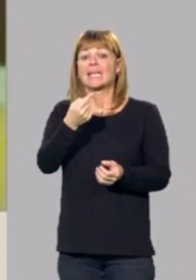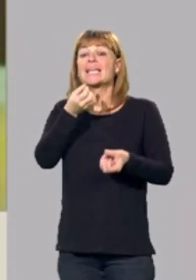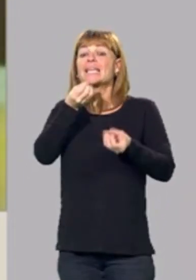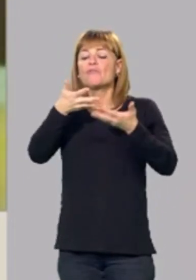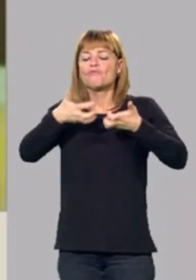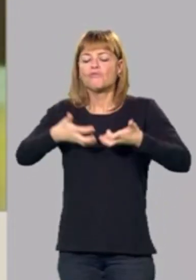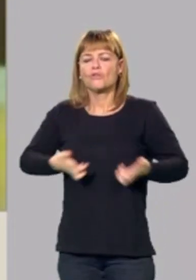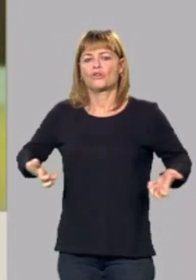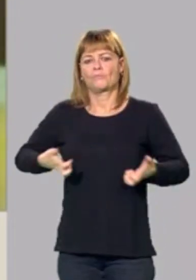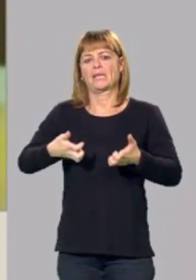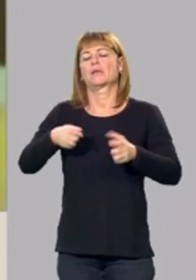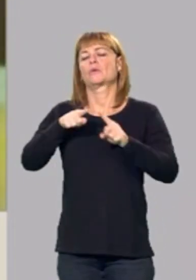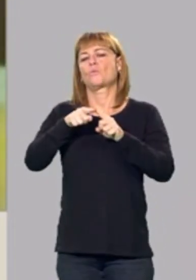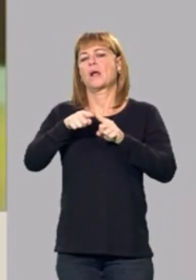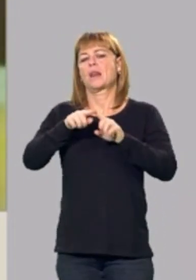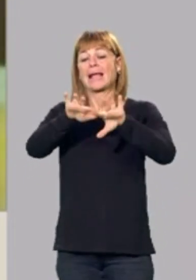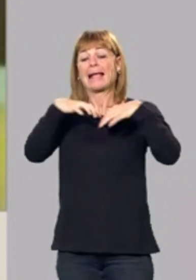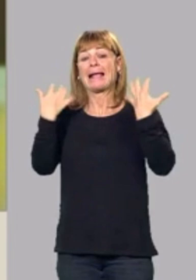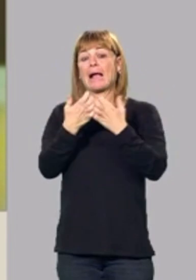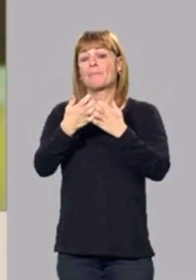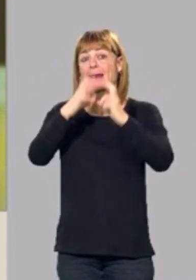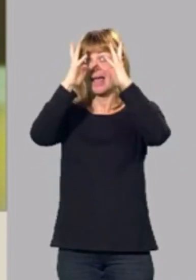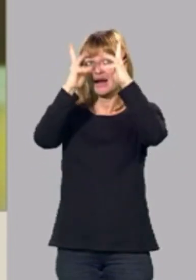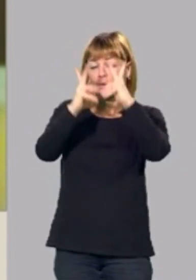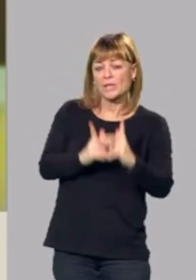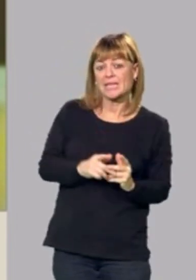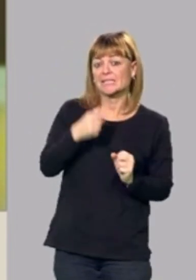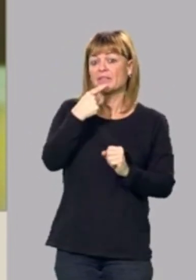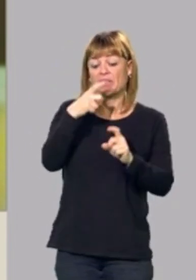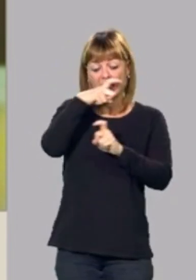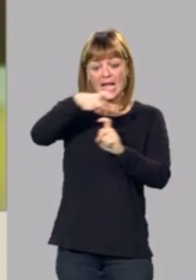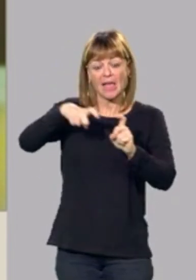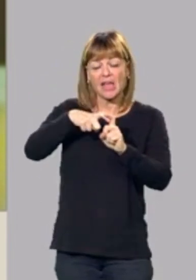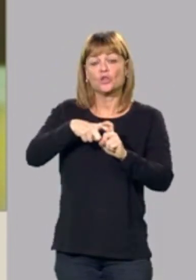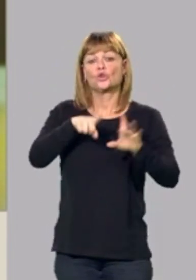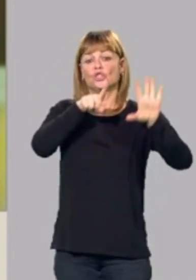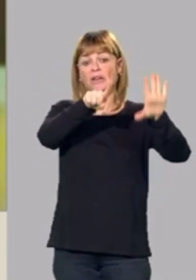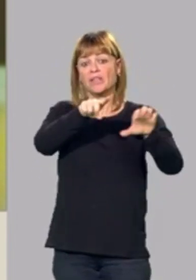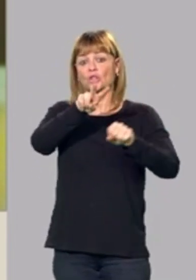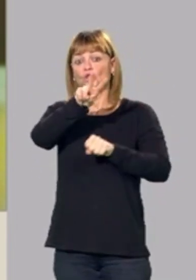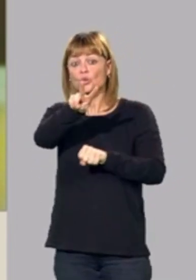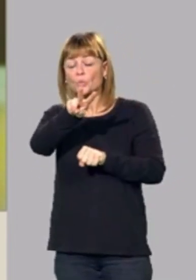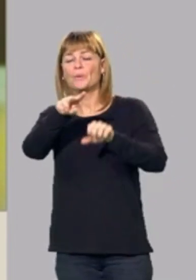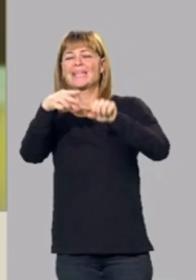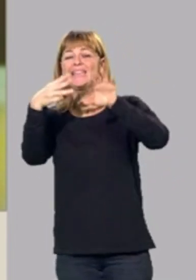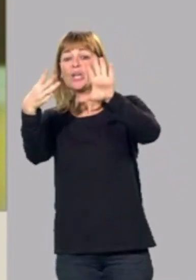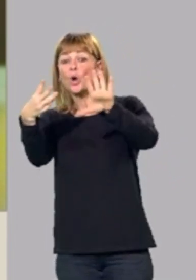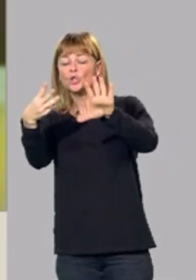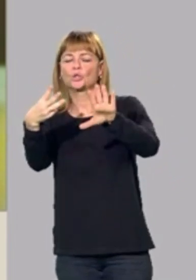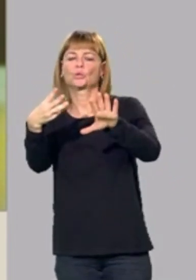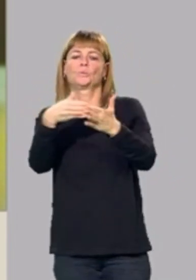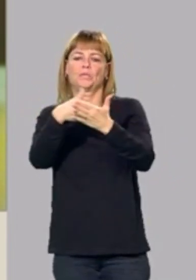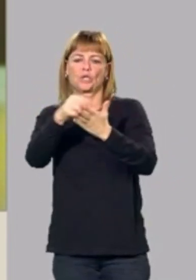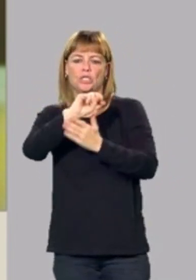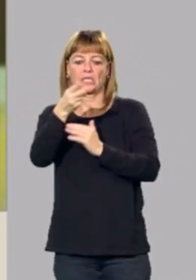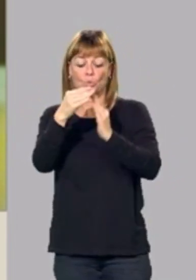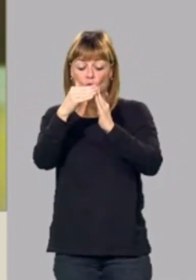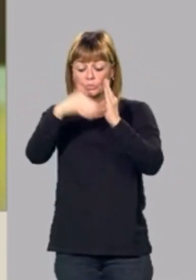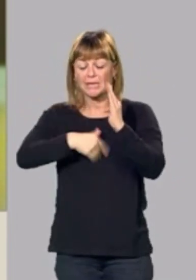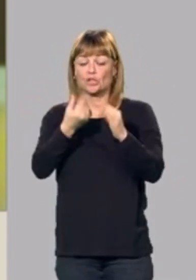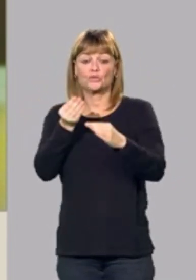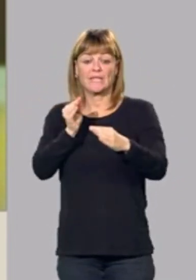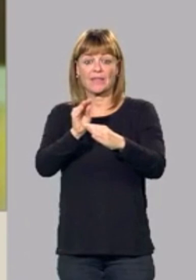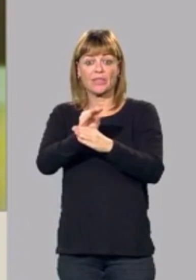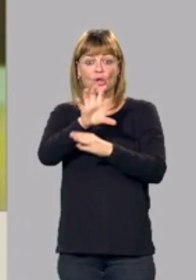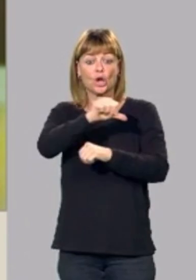Aragonesista, en el que decía que cada año nos llegan 628 millones de euros menos de la financiación autonómica